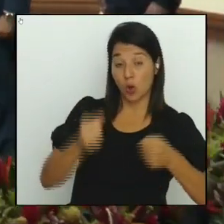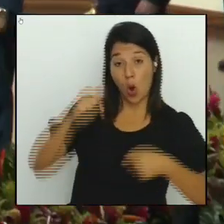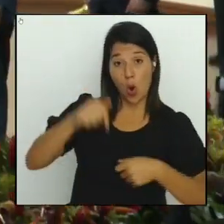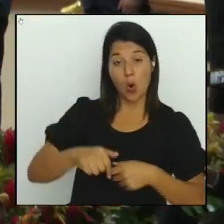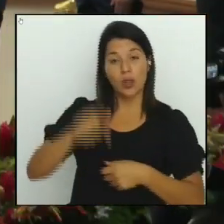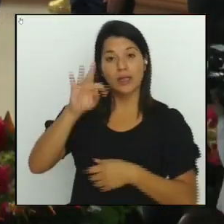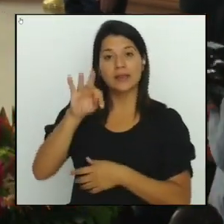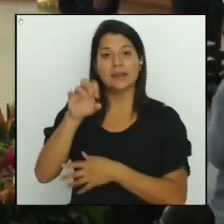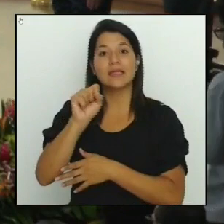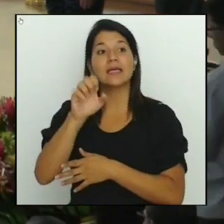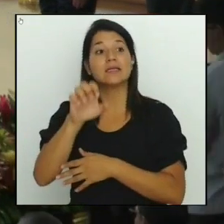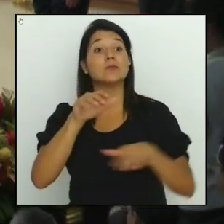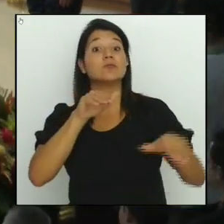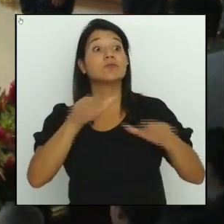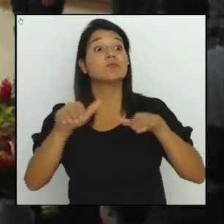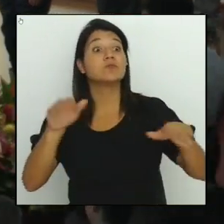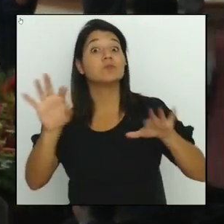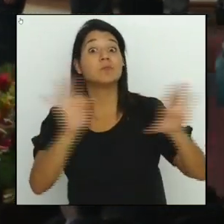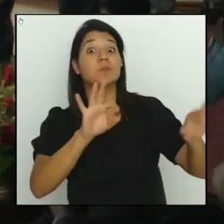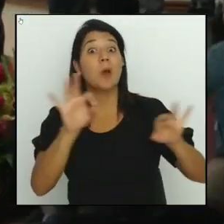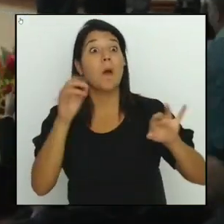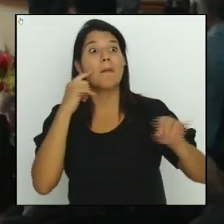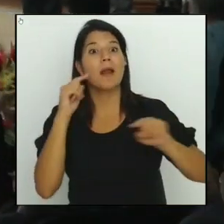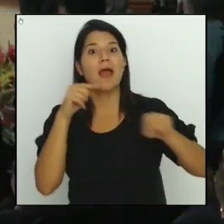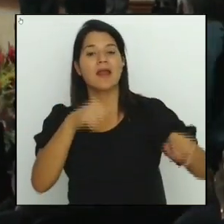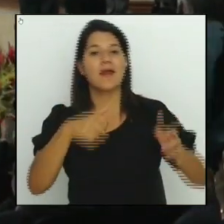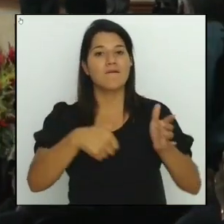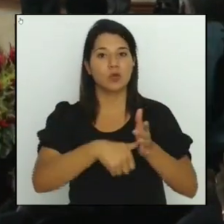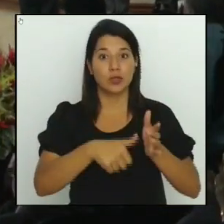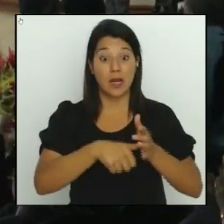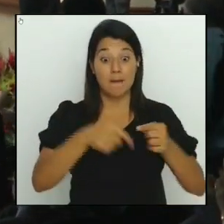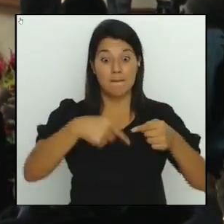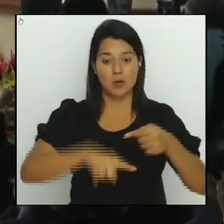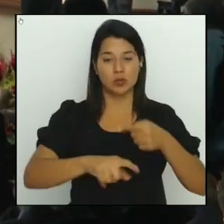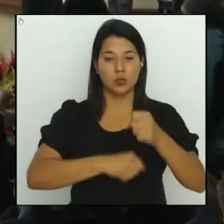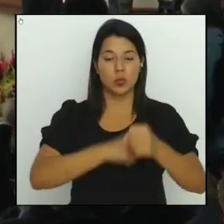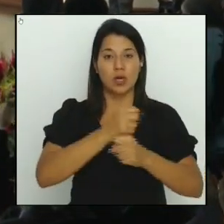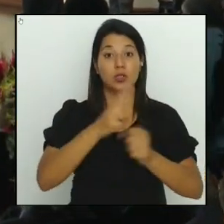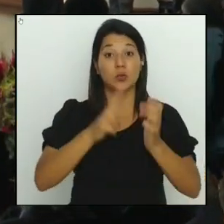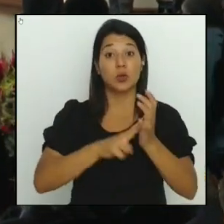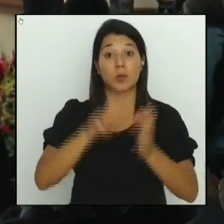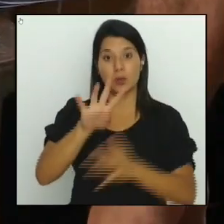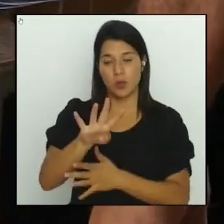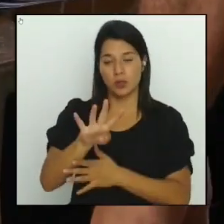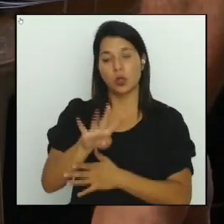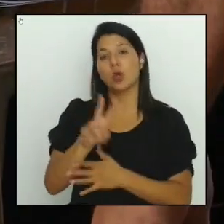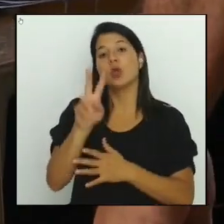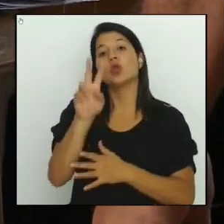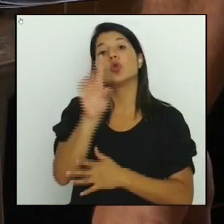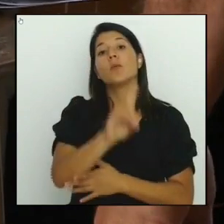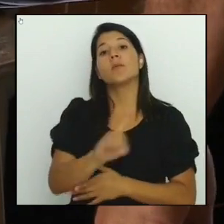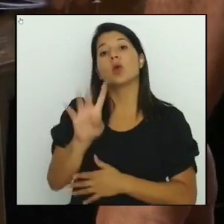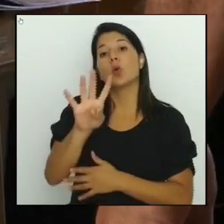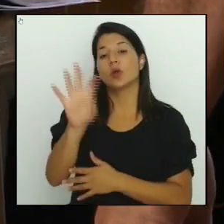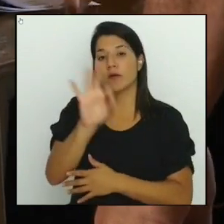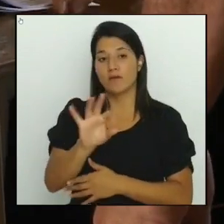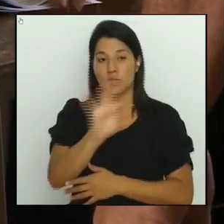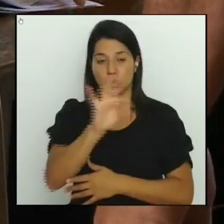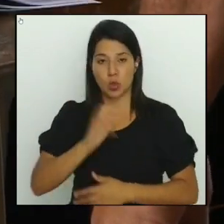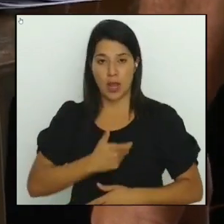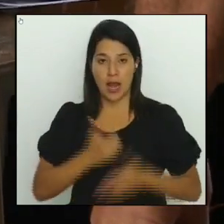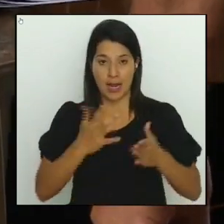elecciones municipales para el proceso del 2024. El domingo 4 de febrero se elegirán alcaldías, vicealcaldías,